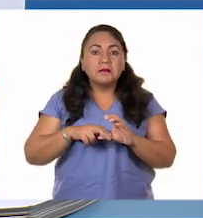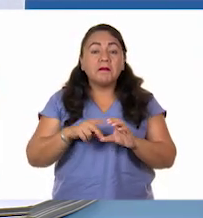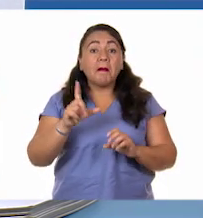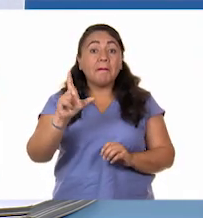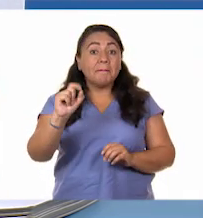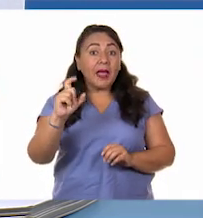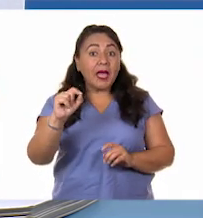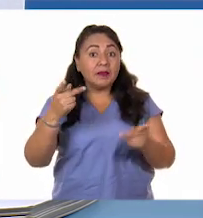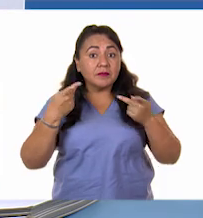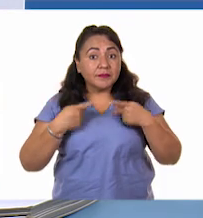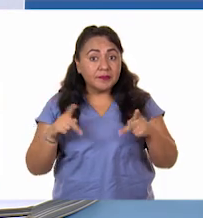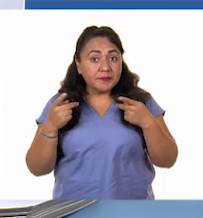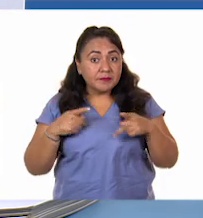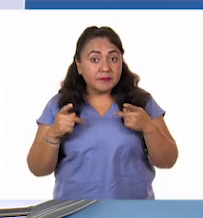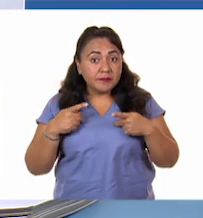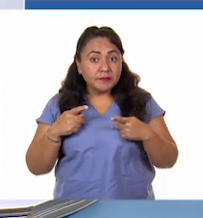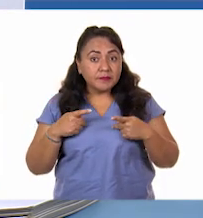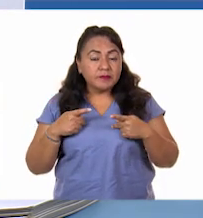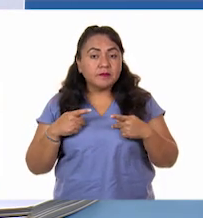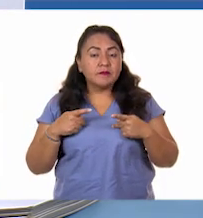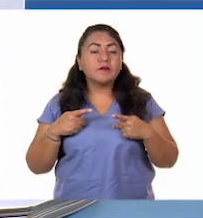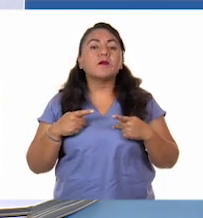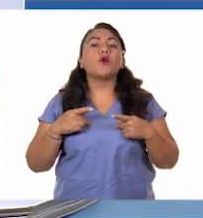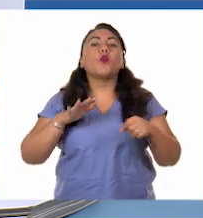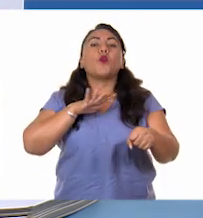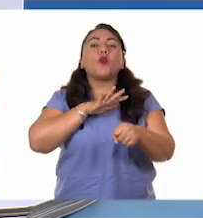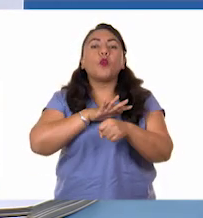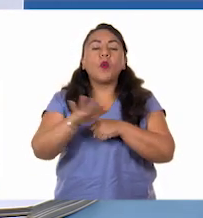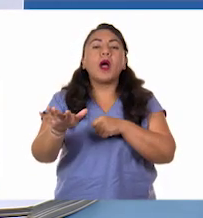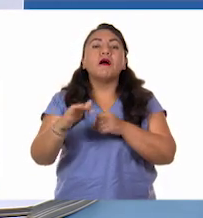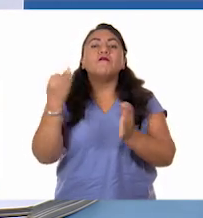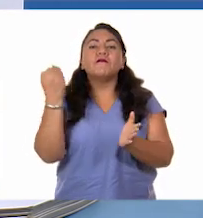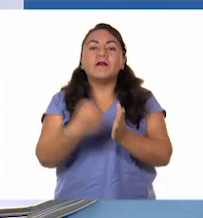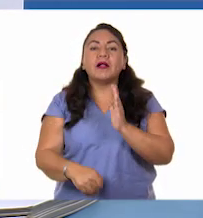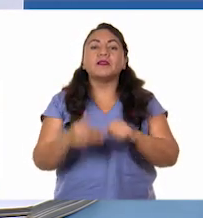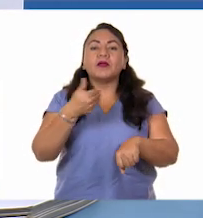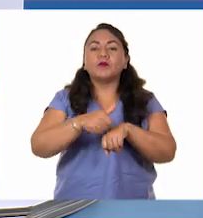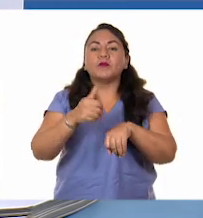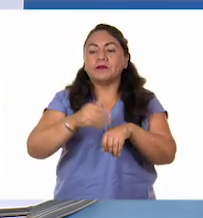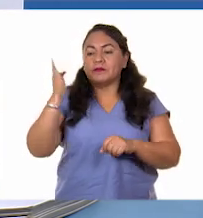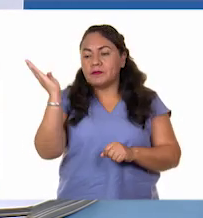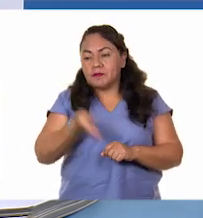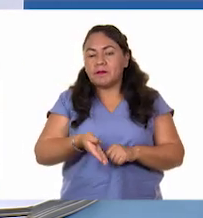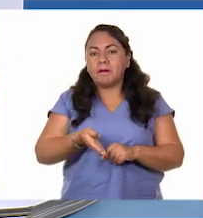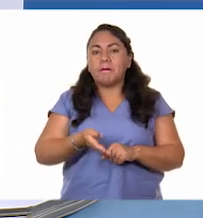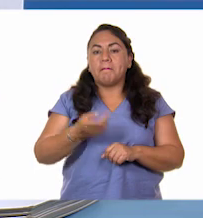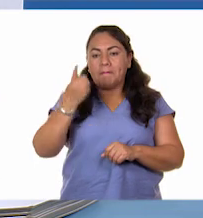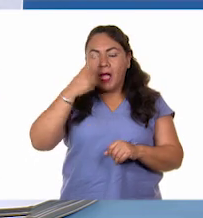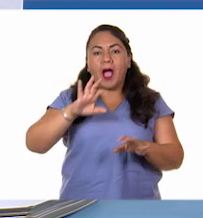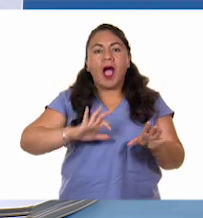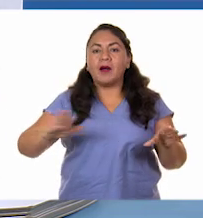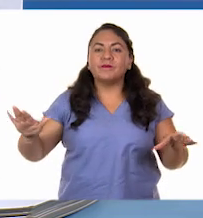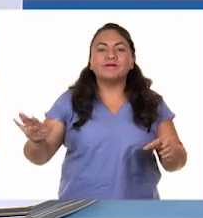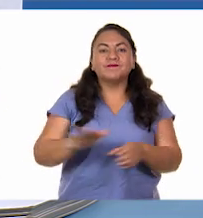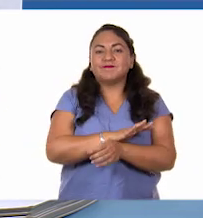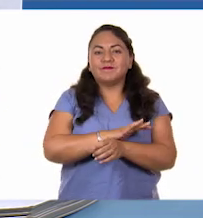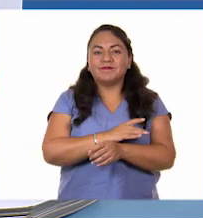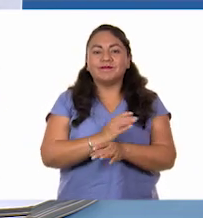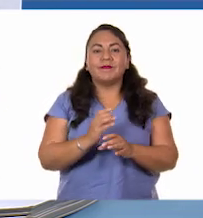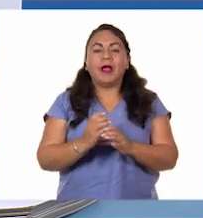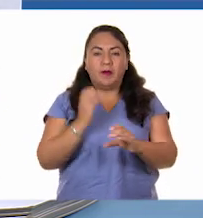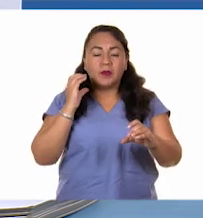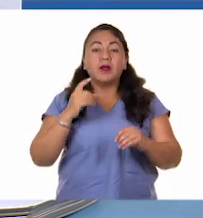personas, ¿qué fracción falta para que se llene? Fíjense bien en la pregunta,